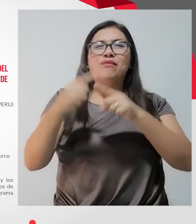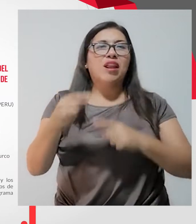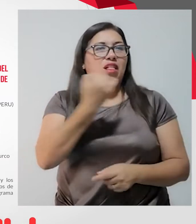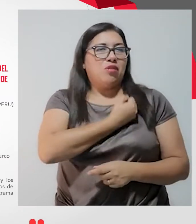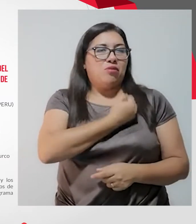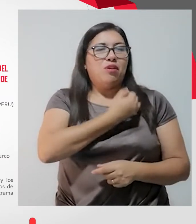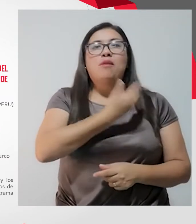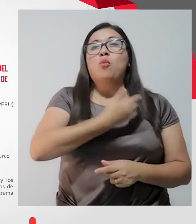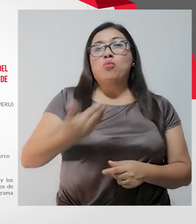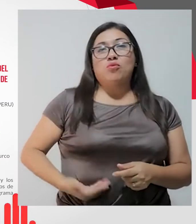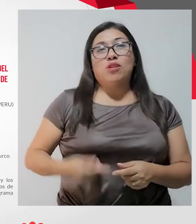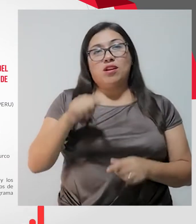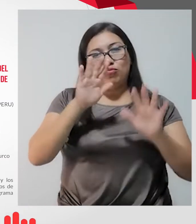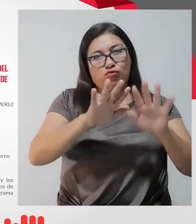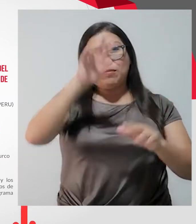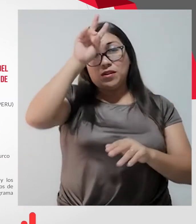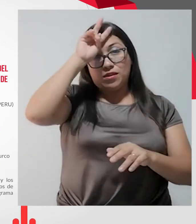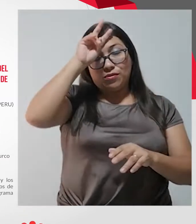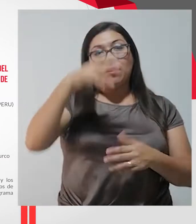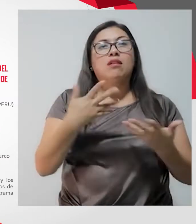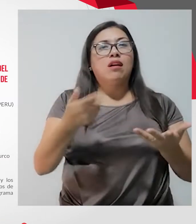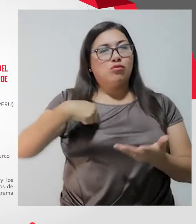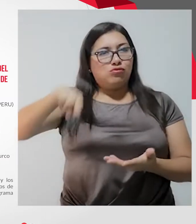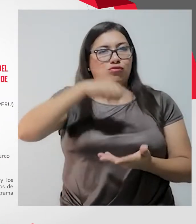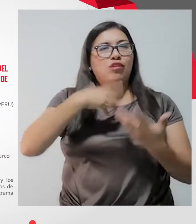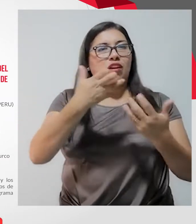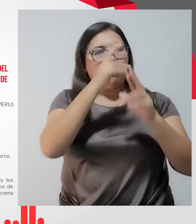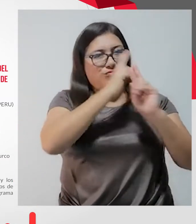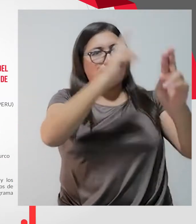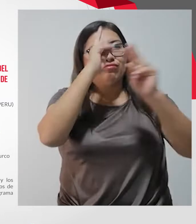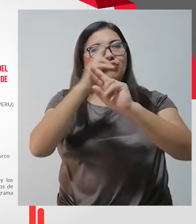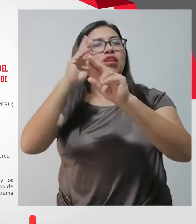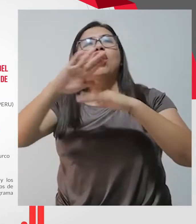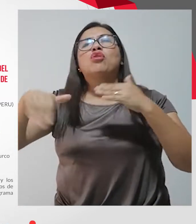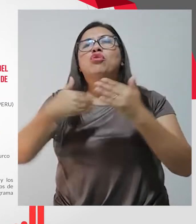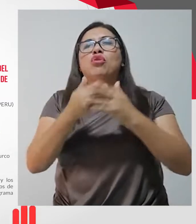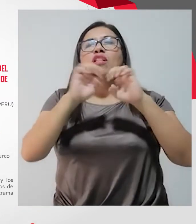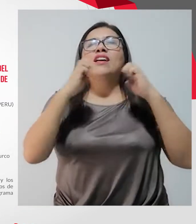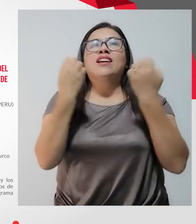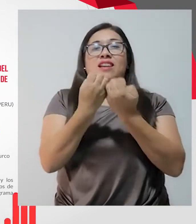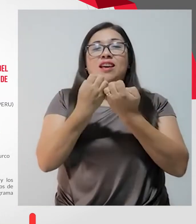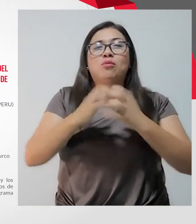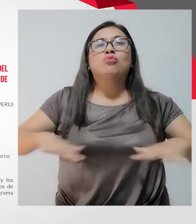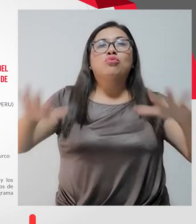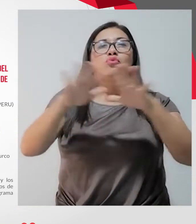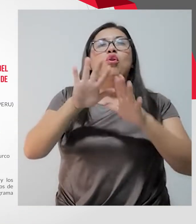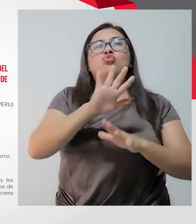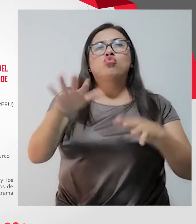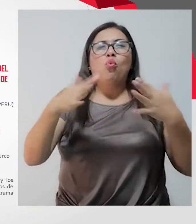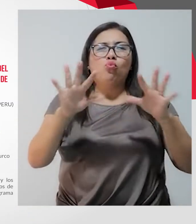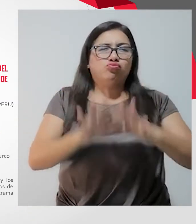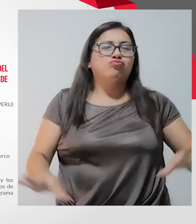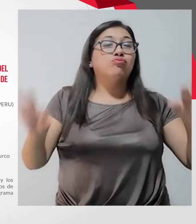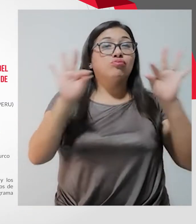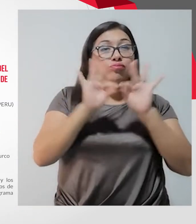instituciones públicas del Estado. Extendemos nuestro reconocimiento a todo el equipo humano del CONADIS por su valiosa